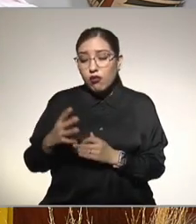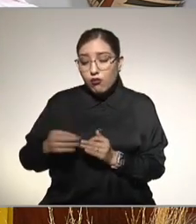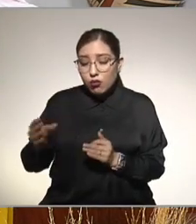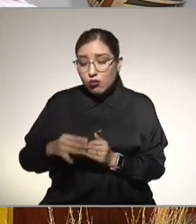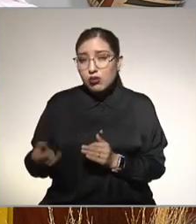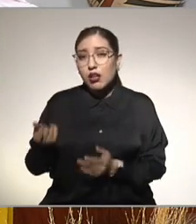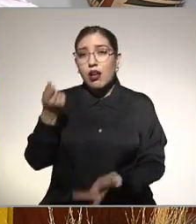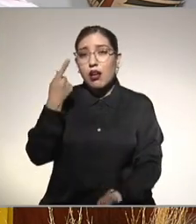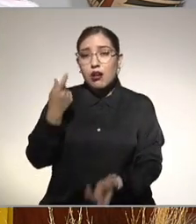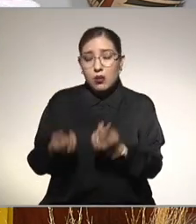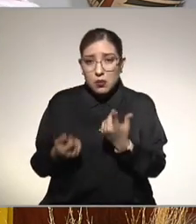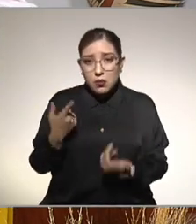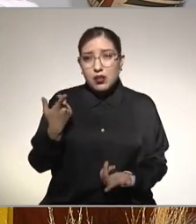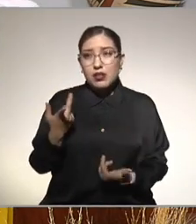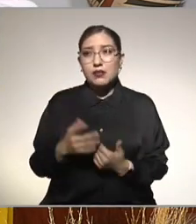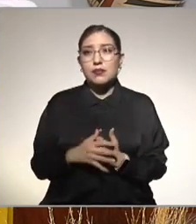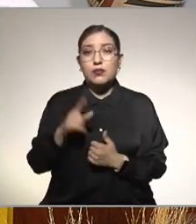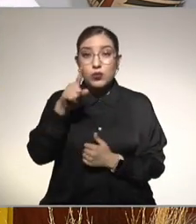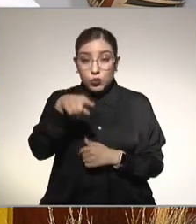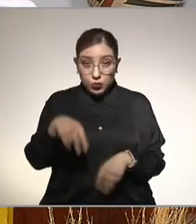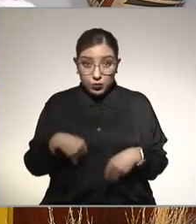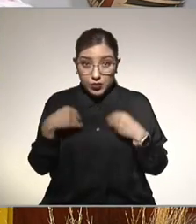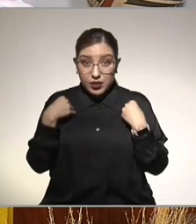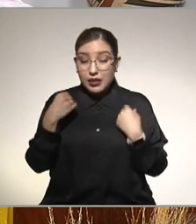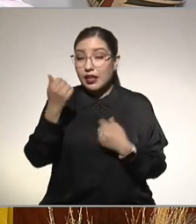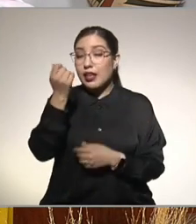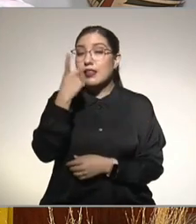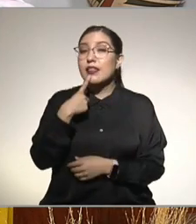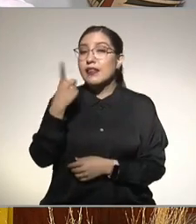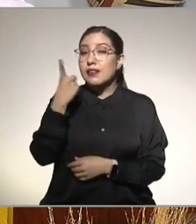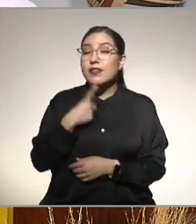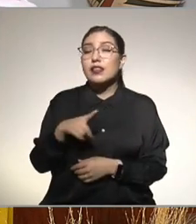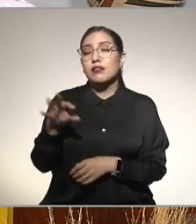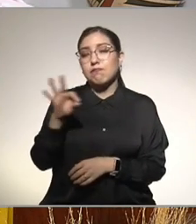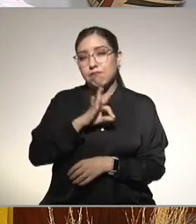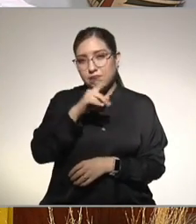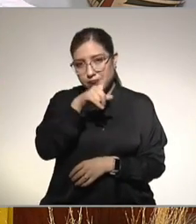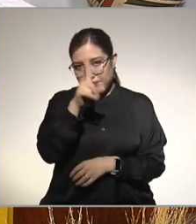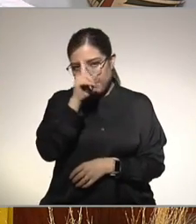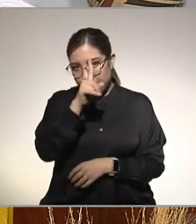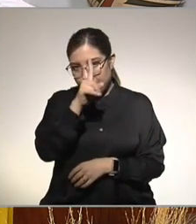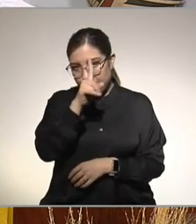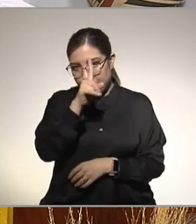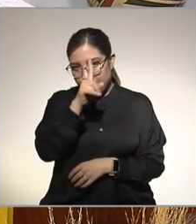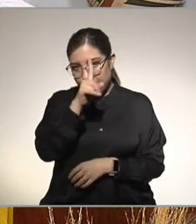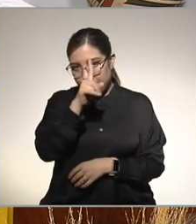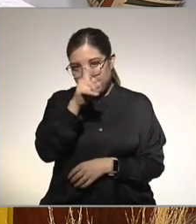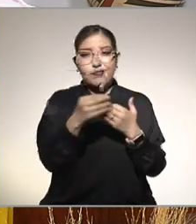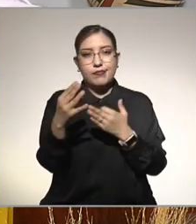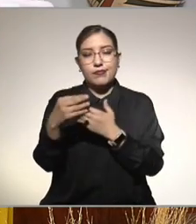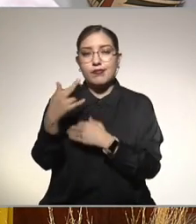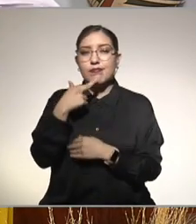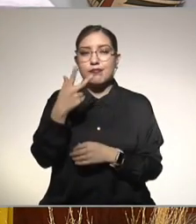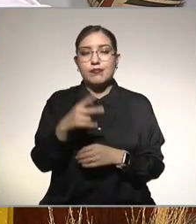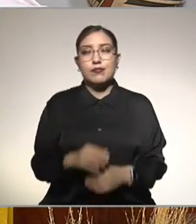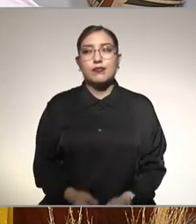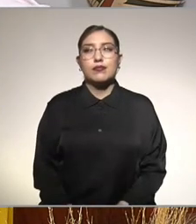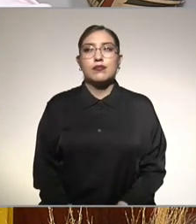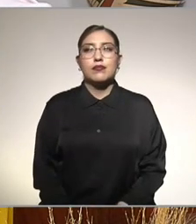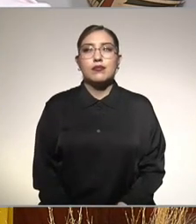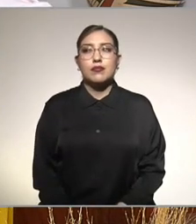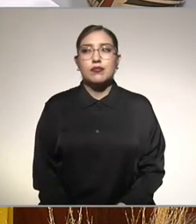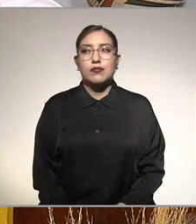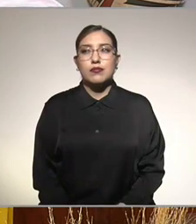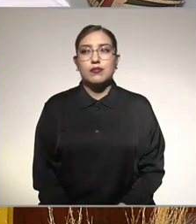un par de frutas al día si vives con diabetes te dirán cuáles son mejores que otras y lo más sano en cuanto a ejercicio